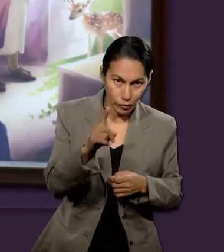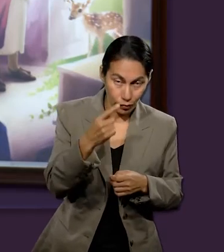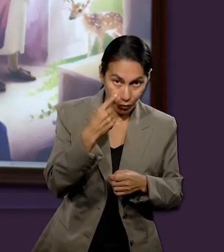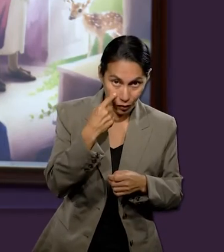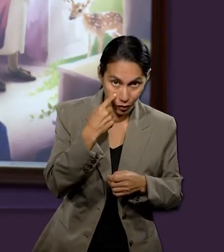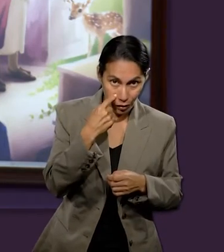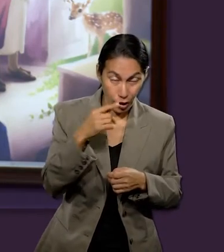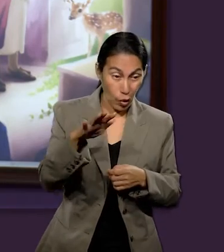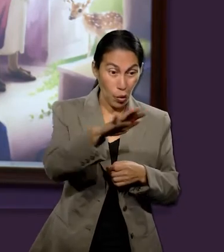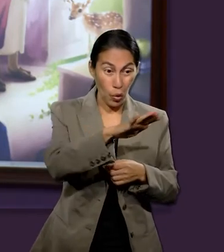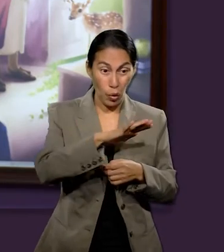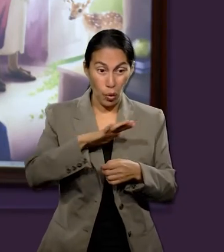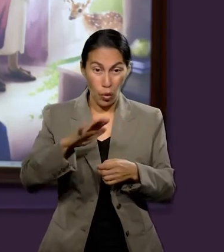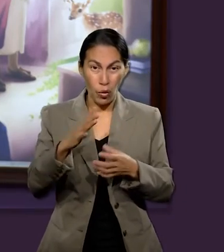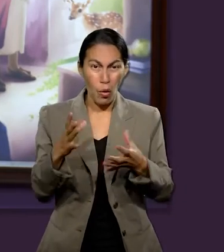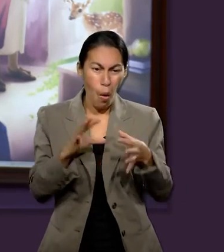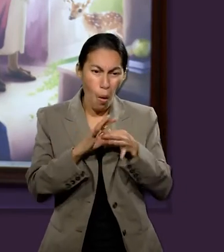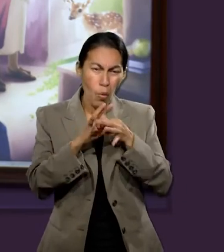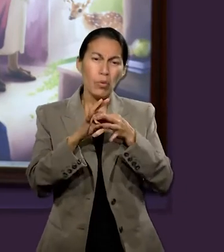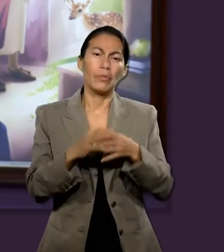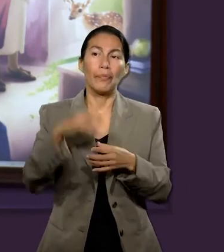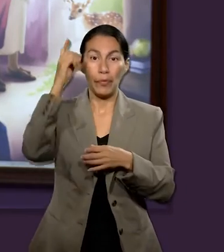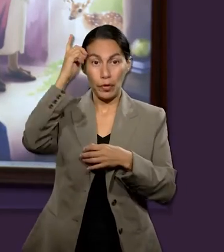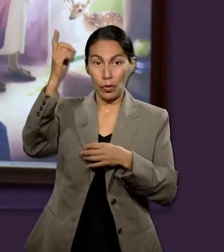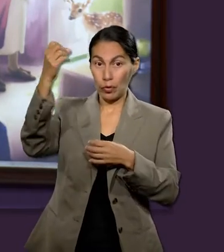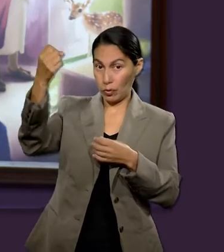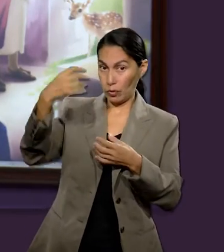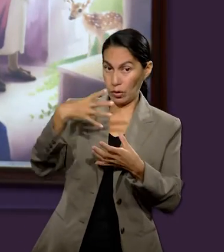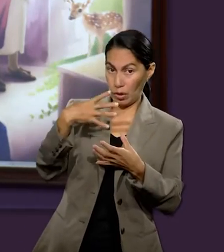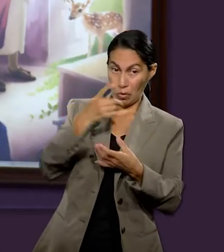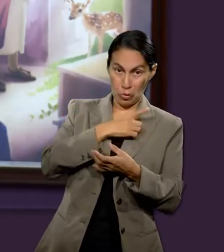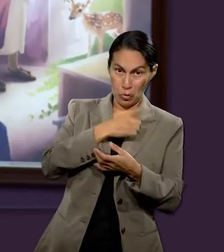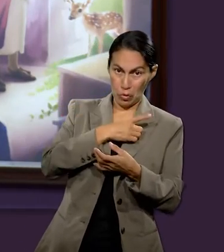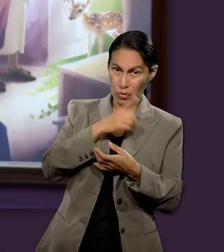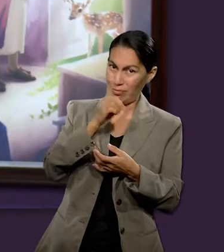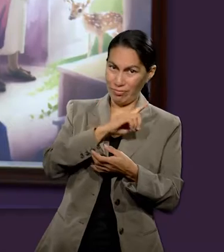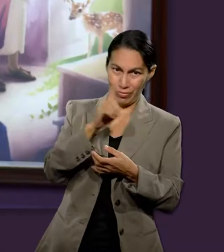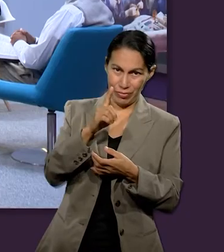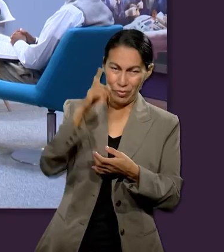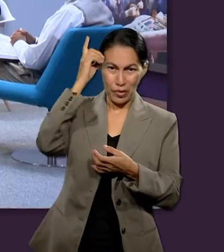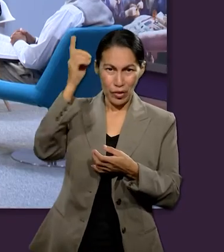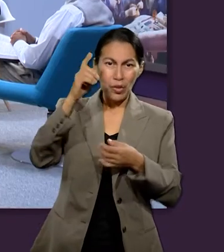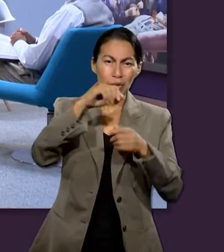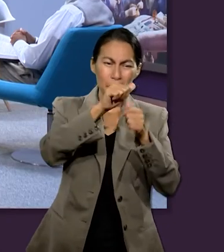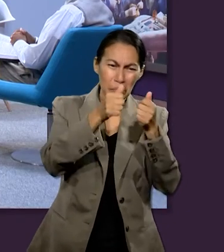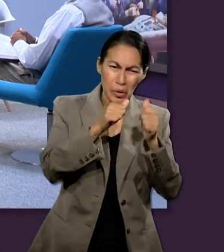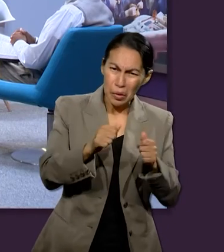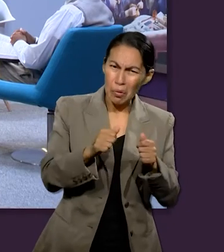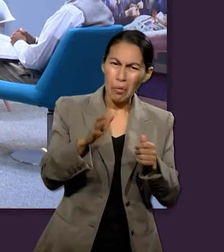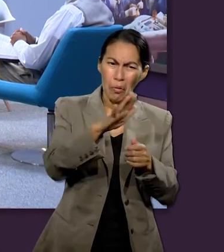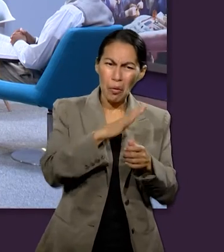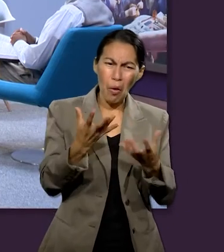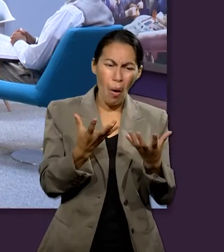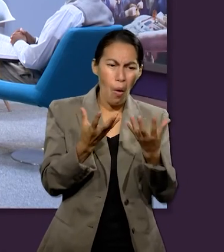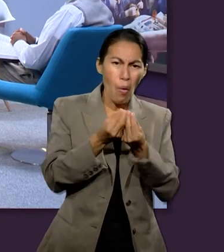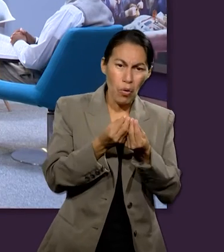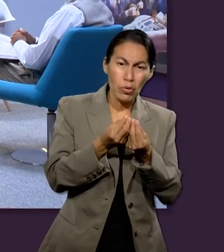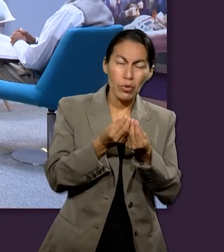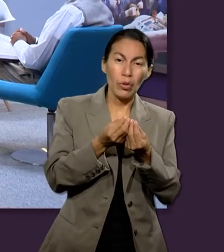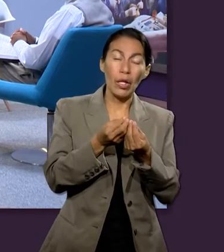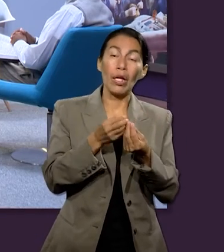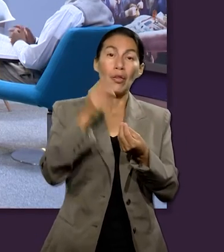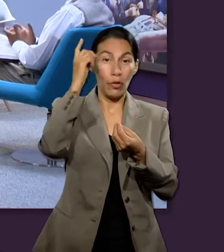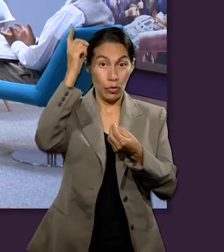social resalta, porque cuando Dios nos crea, no nos crea para estar solos. De hecho, lo dijo claramente, no es bueno que